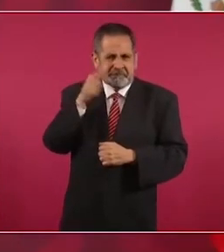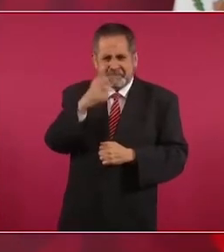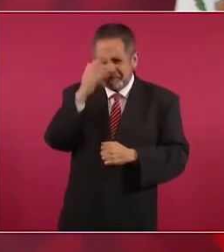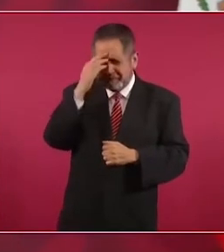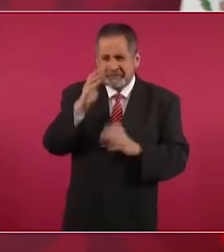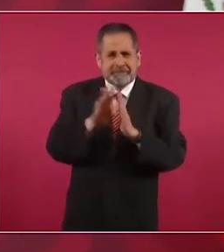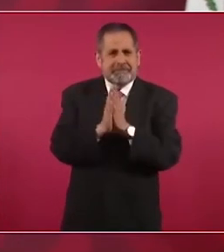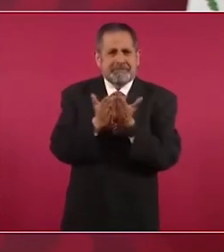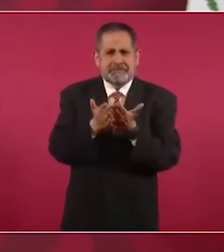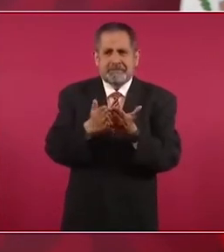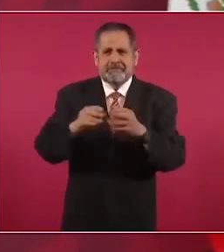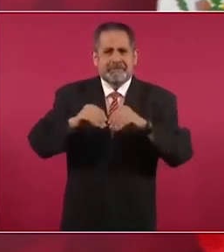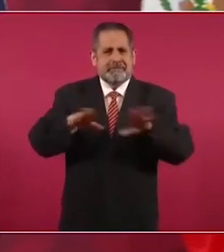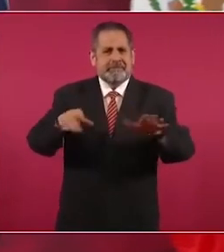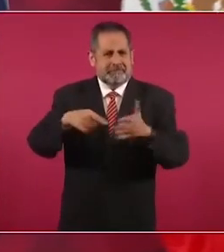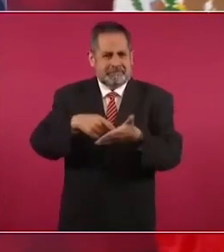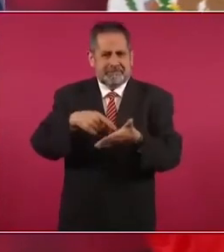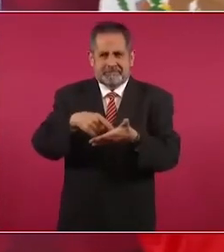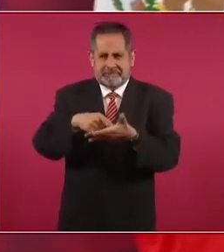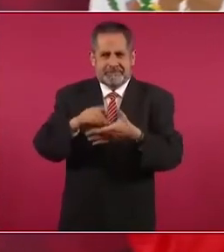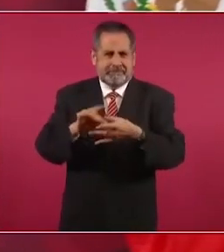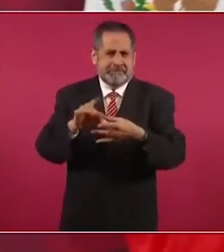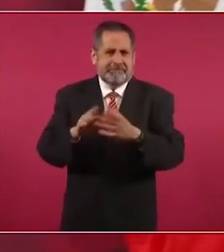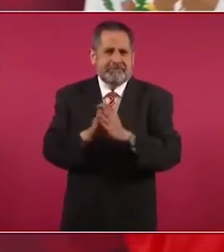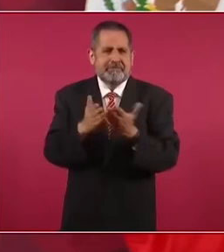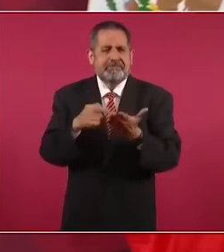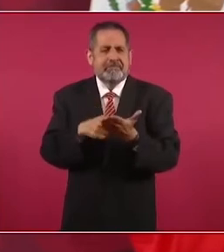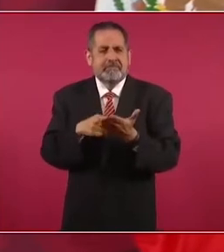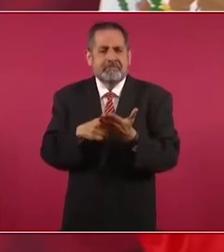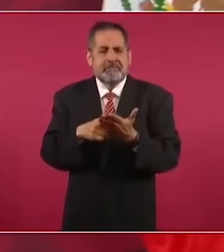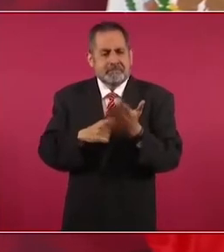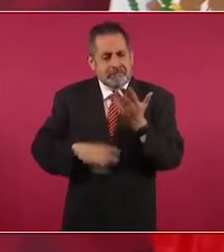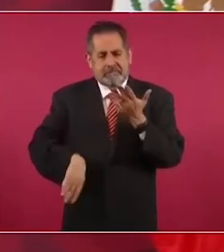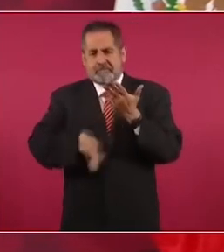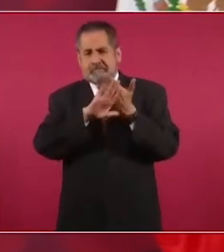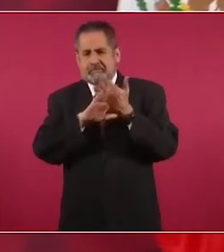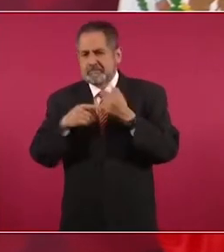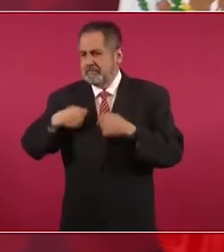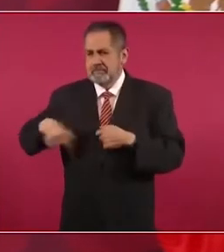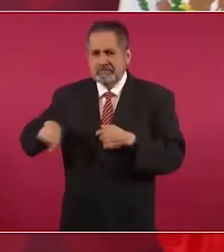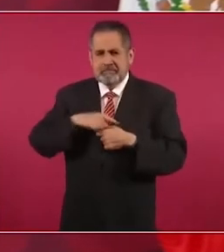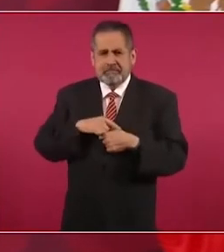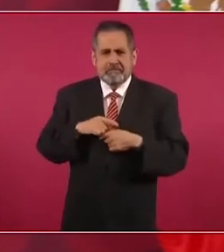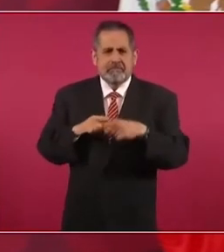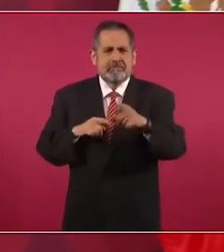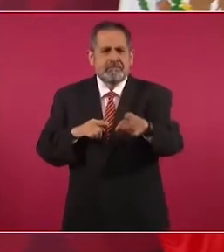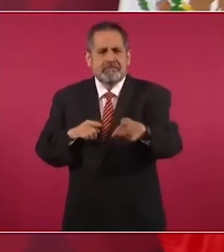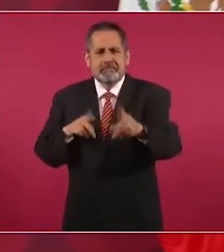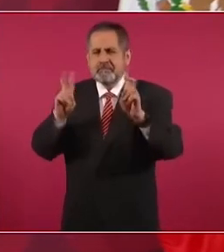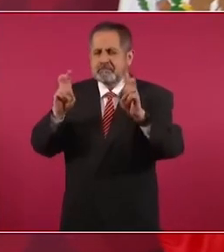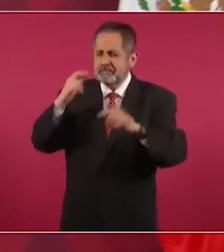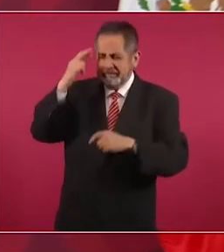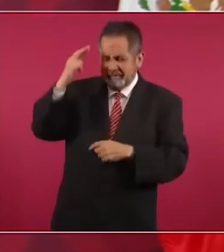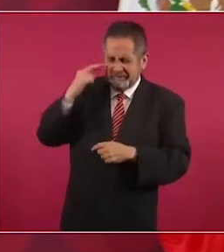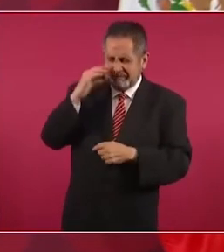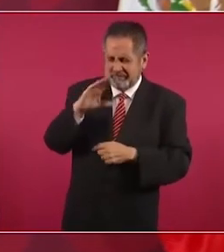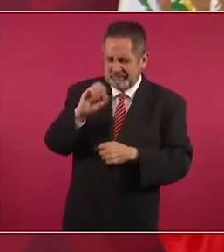en contra de nosotros. El rey del cash. Sí.